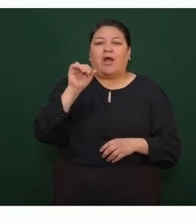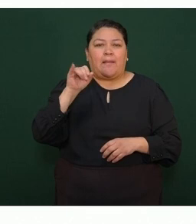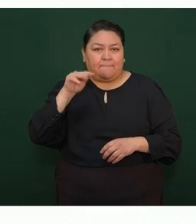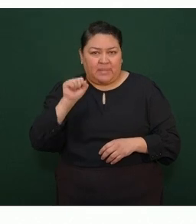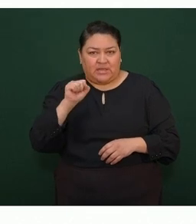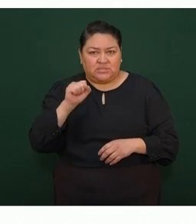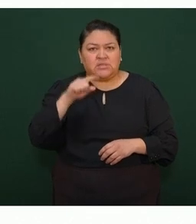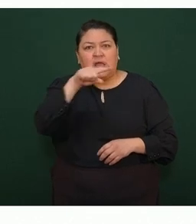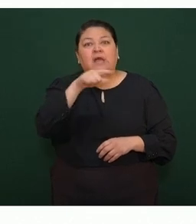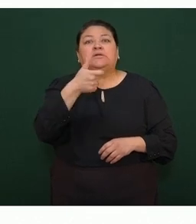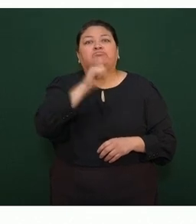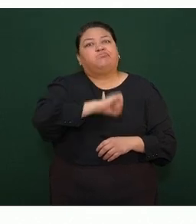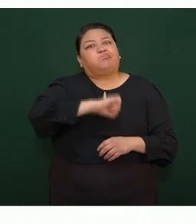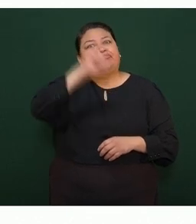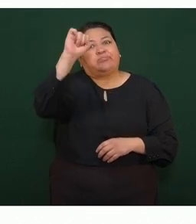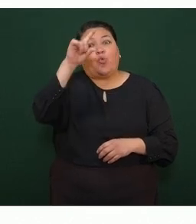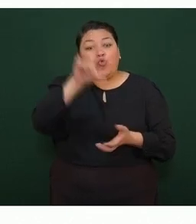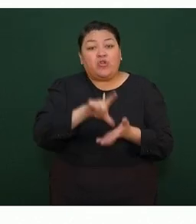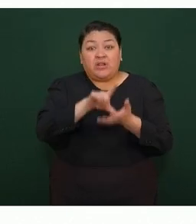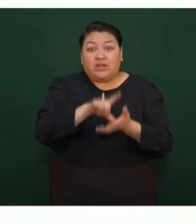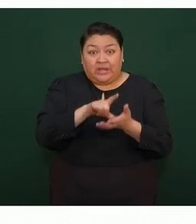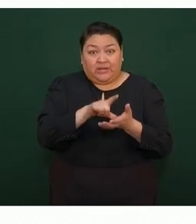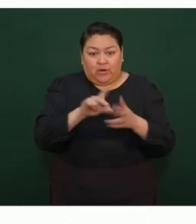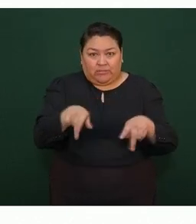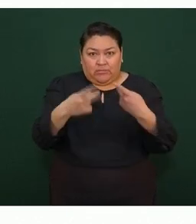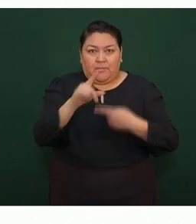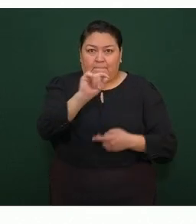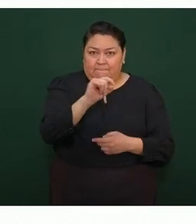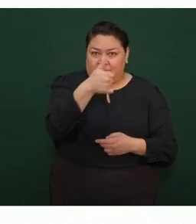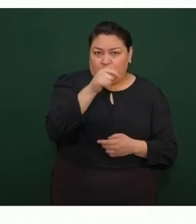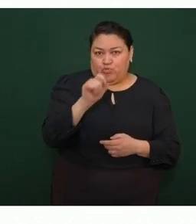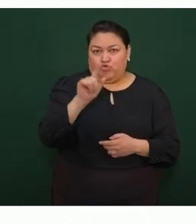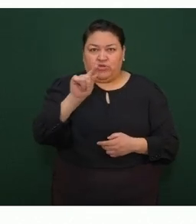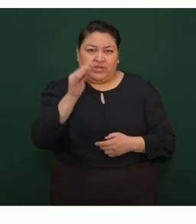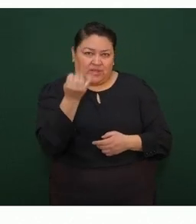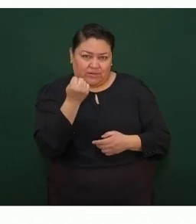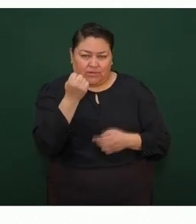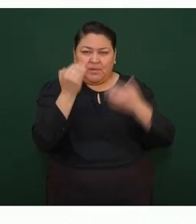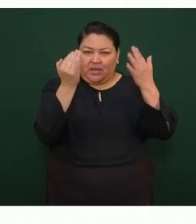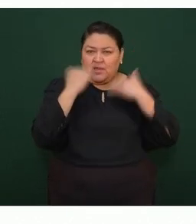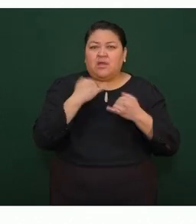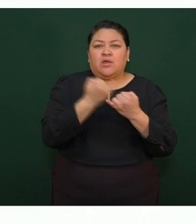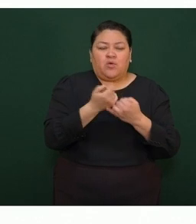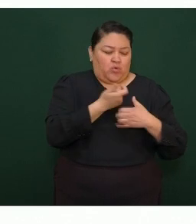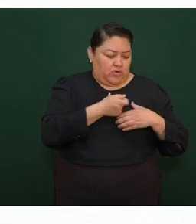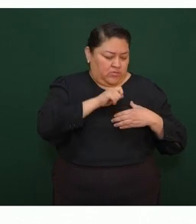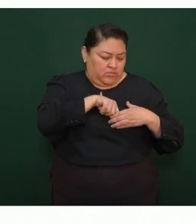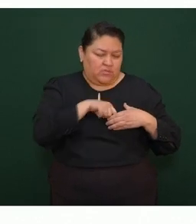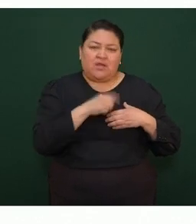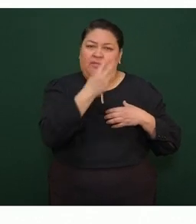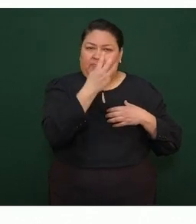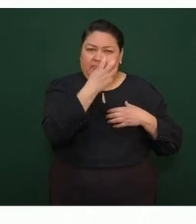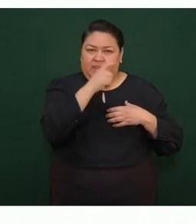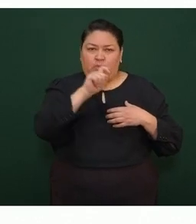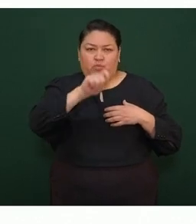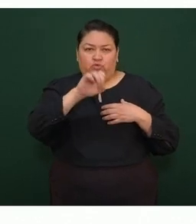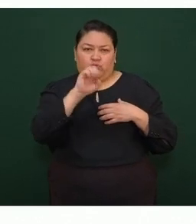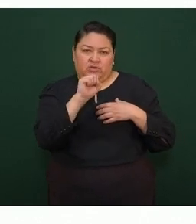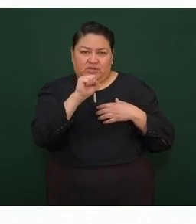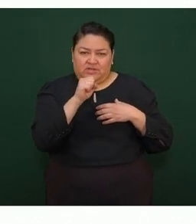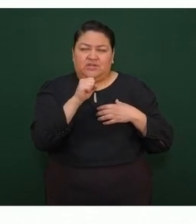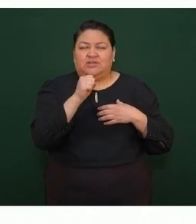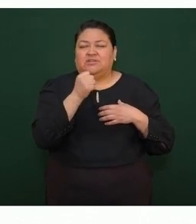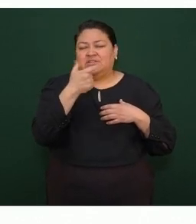en fuera de lugar, pues dio el litro en 26 pesos con 79 centavos y una ganancia de tres pesos con 67